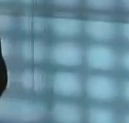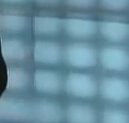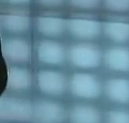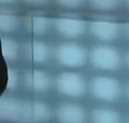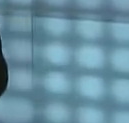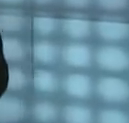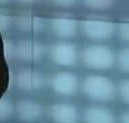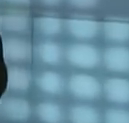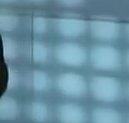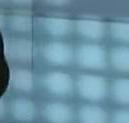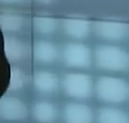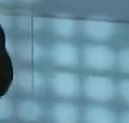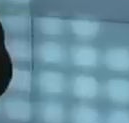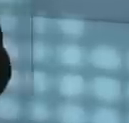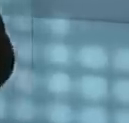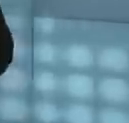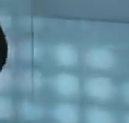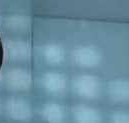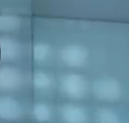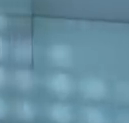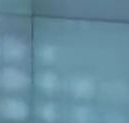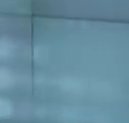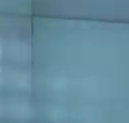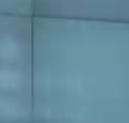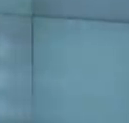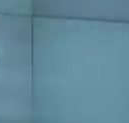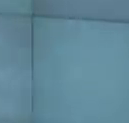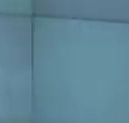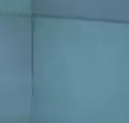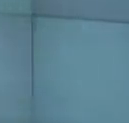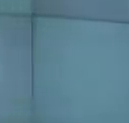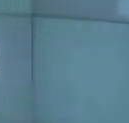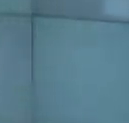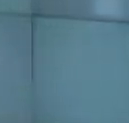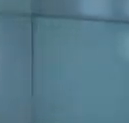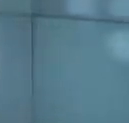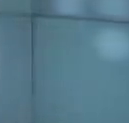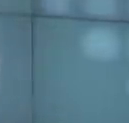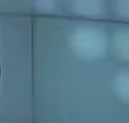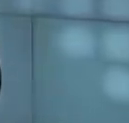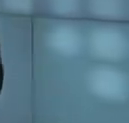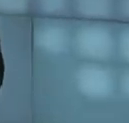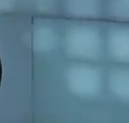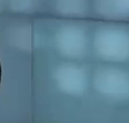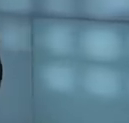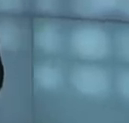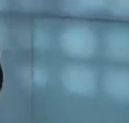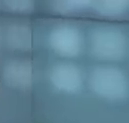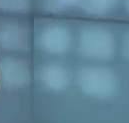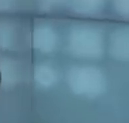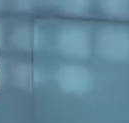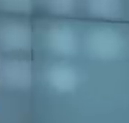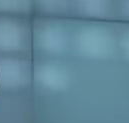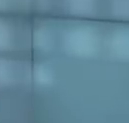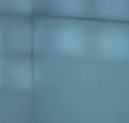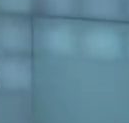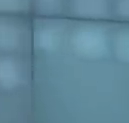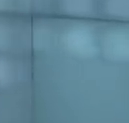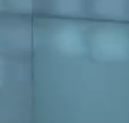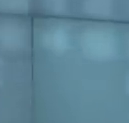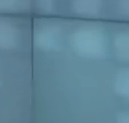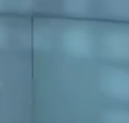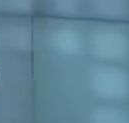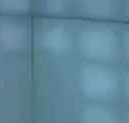programación, de Venezolana de Televisión, y a las 8, en punto de la noche, no se pierda, sin duda, allí, disfrute, de la emisión